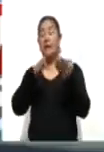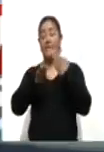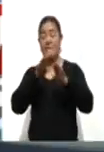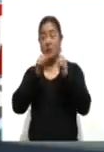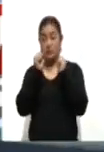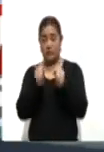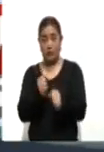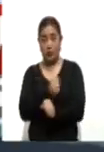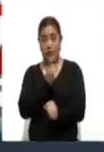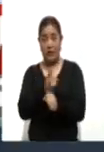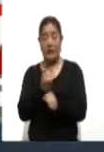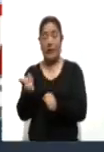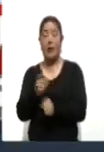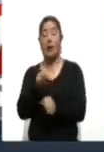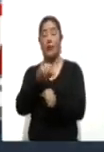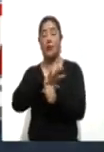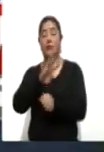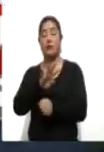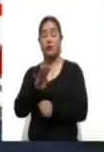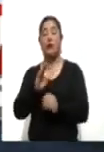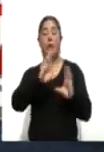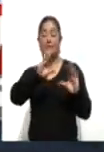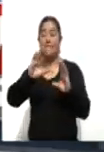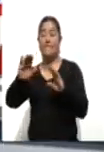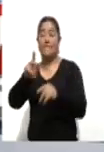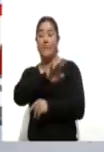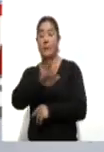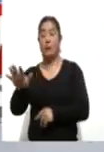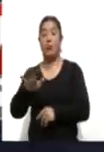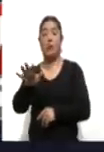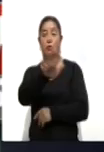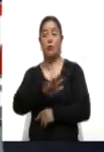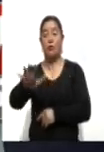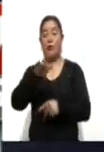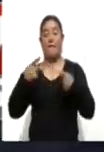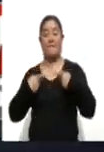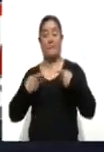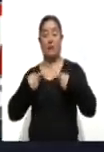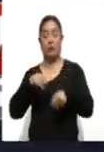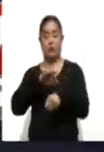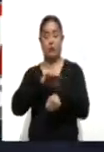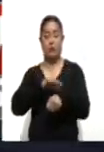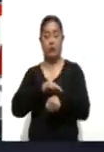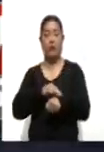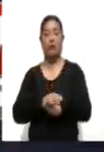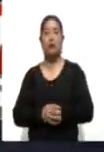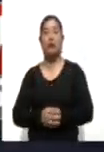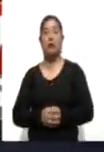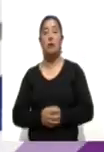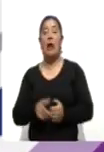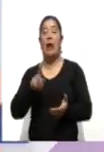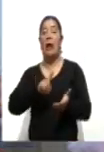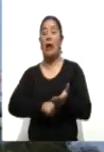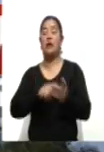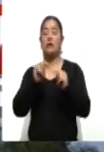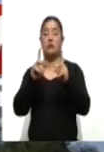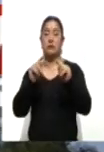COVID-19 capacita la Secretaría de Salud a personal médico de las tres jurisdicciones sanitarias del Estado.